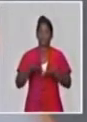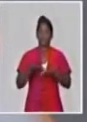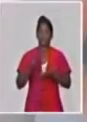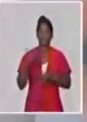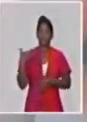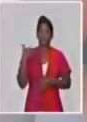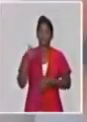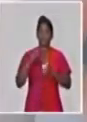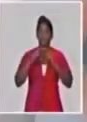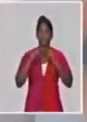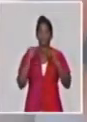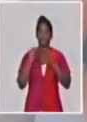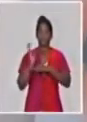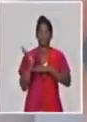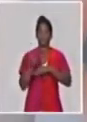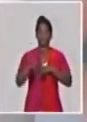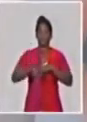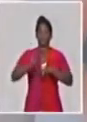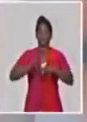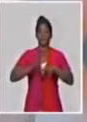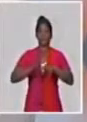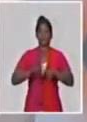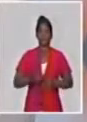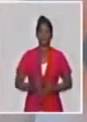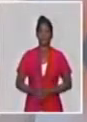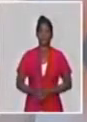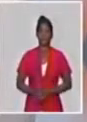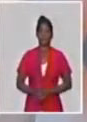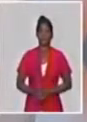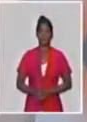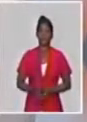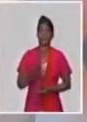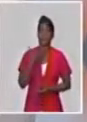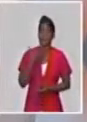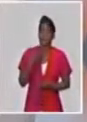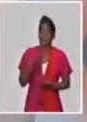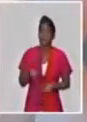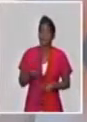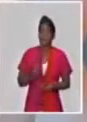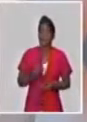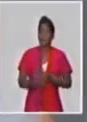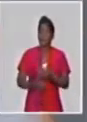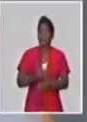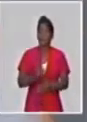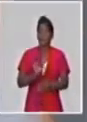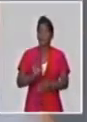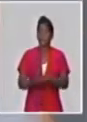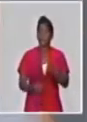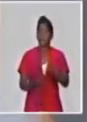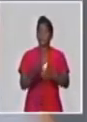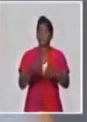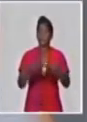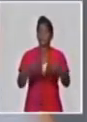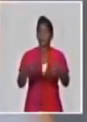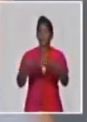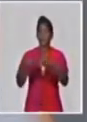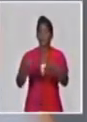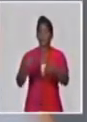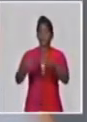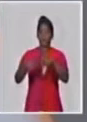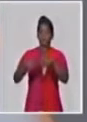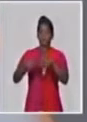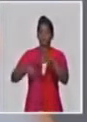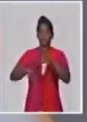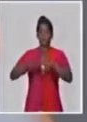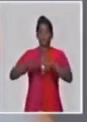Gastronomía de La Habana. Hidalmi, ¿cómo ha sido este proceso de implementación de la apertura de las unidades con todos los requerimientos? ¿Cómo